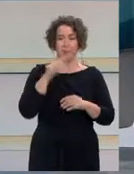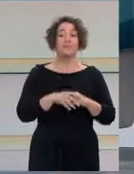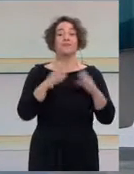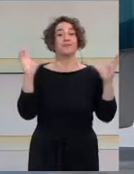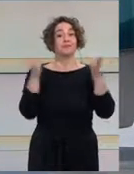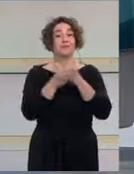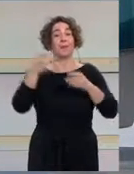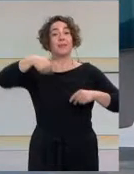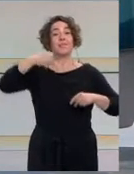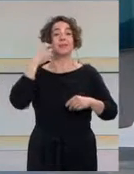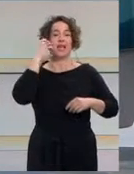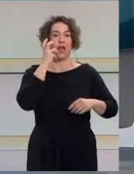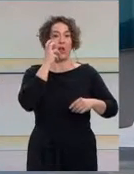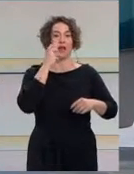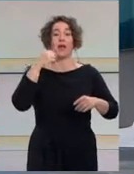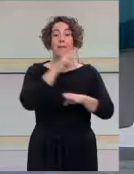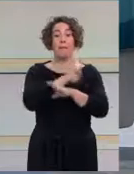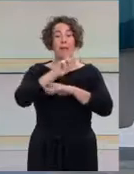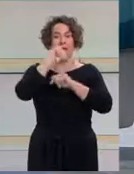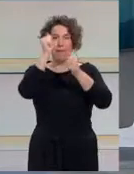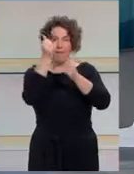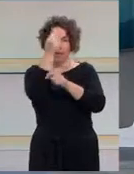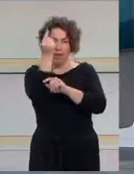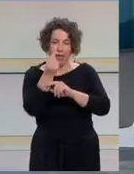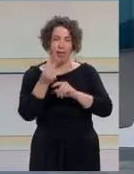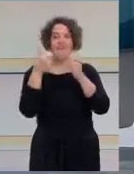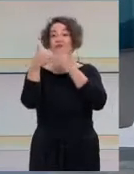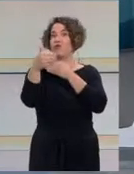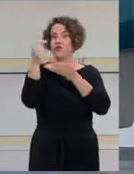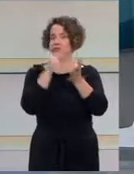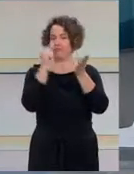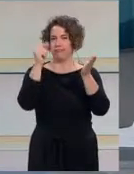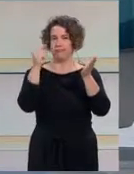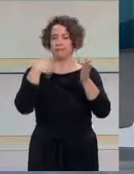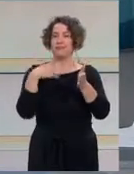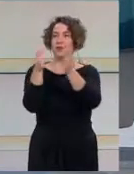Rajoy en el que el PP comenzará a diseñar su futuro inmediato. Josué Larrea, buenos días.